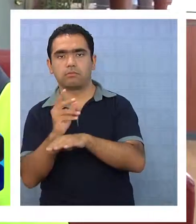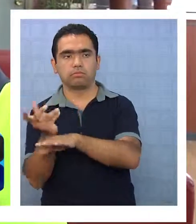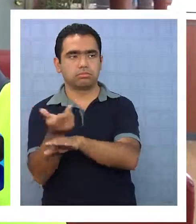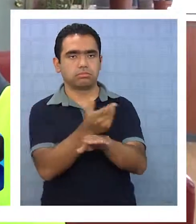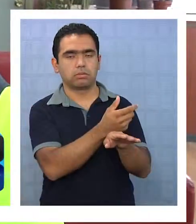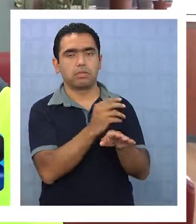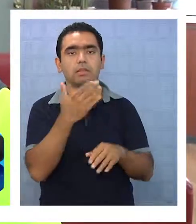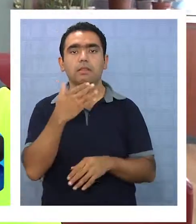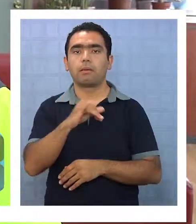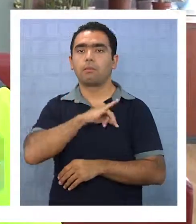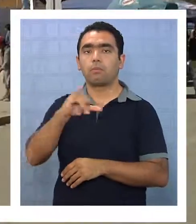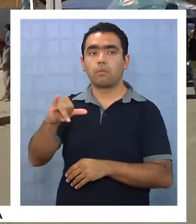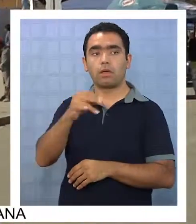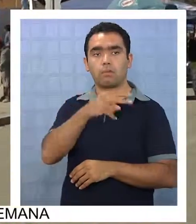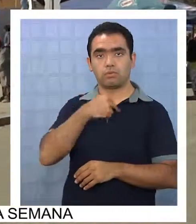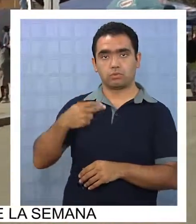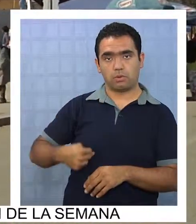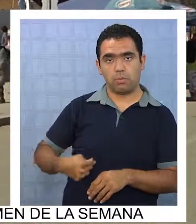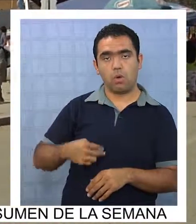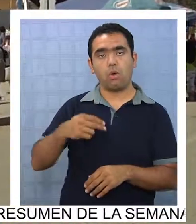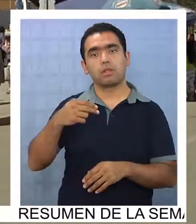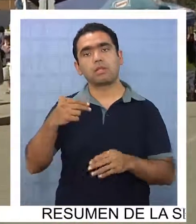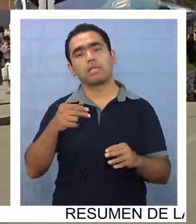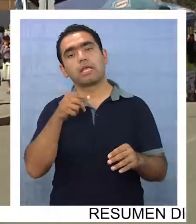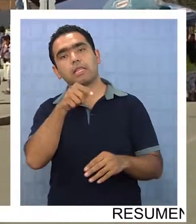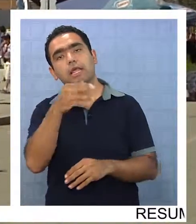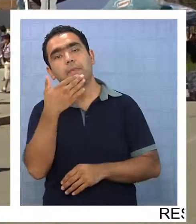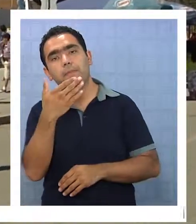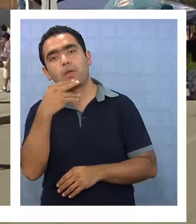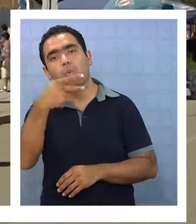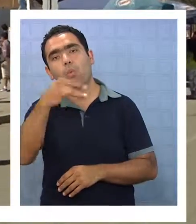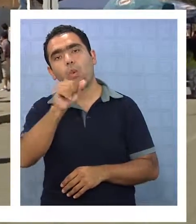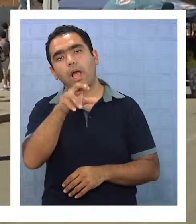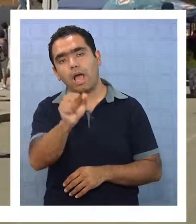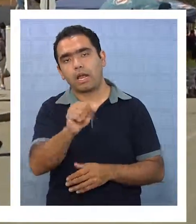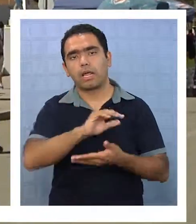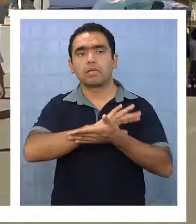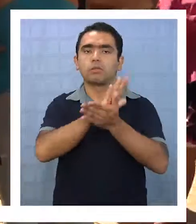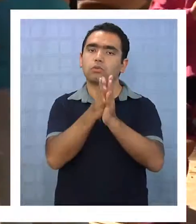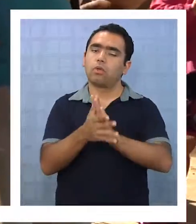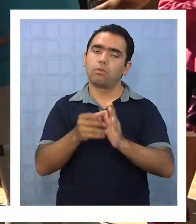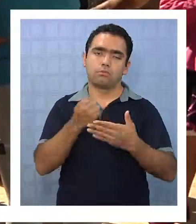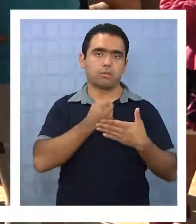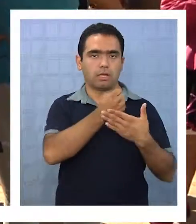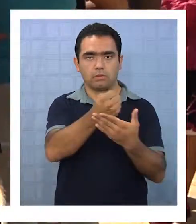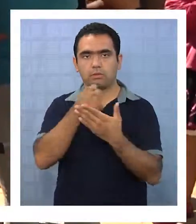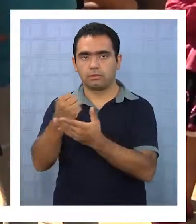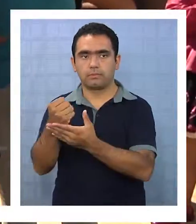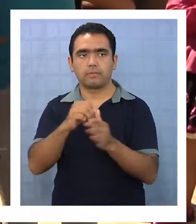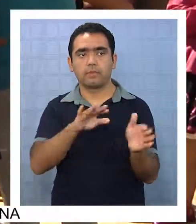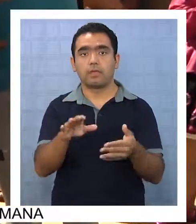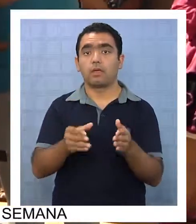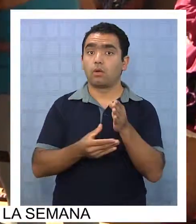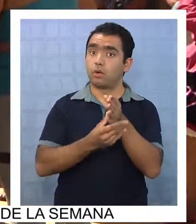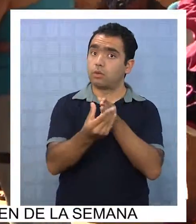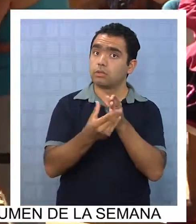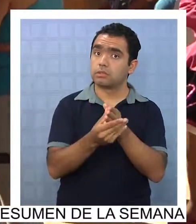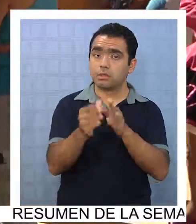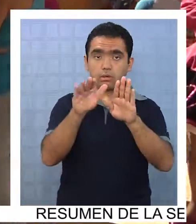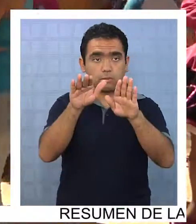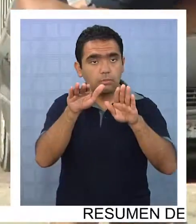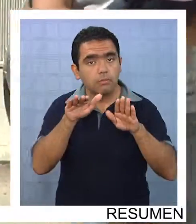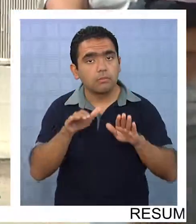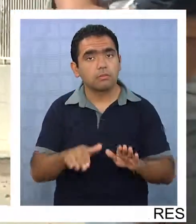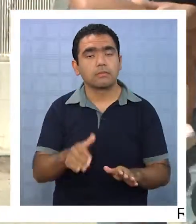Pozalmonte y Guara son las que nos apoyan y luego todas las maquinarias SAMU suben si es un accidente muy grande. Las recomendaciones sanitarias se reiteran